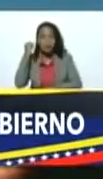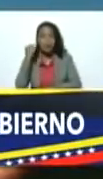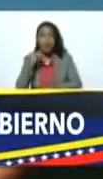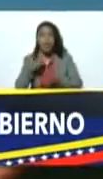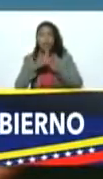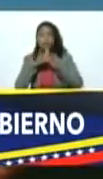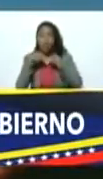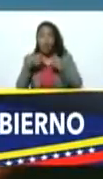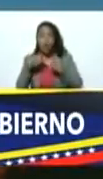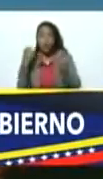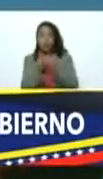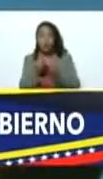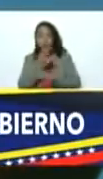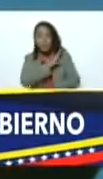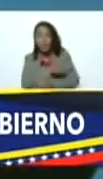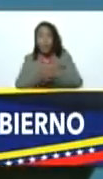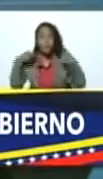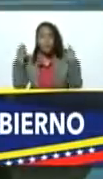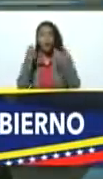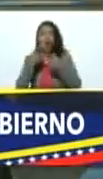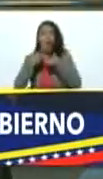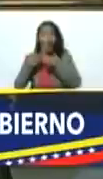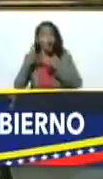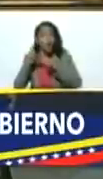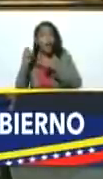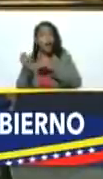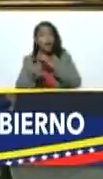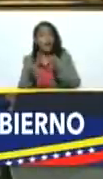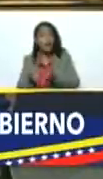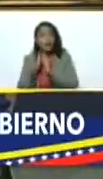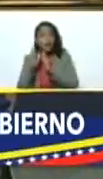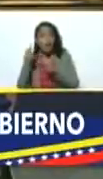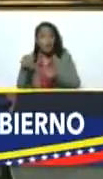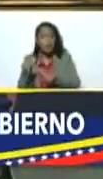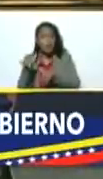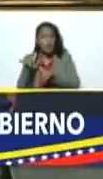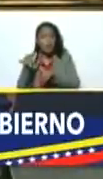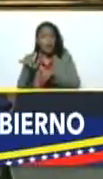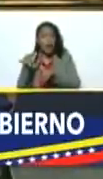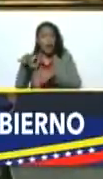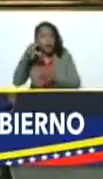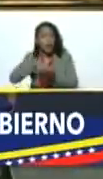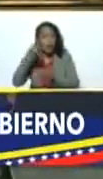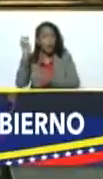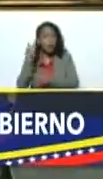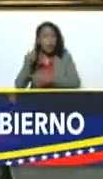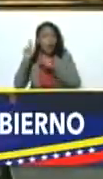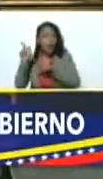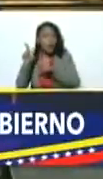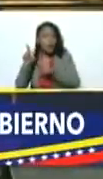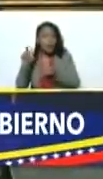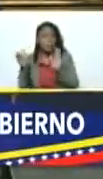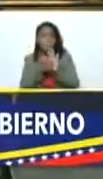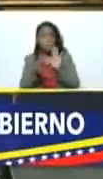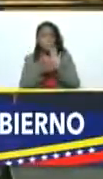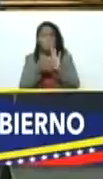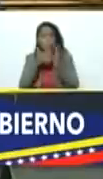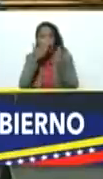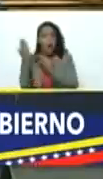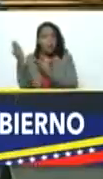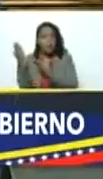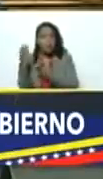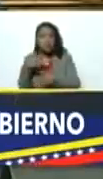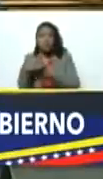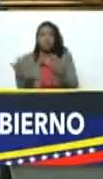el poder popular díganme si hay otra instancia del estado venezolano que tenga esta fortaleza que tenga esta pegada díganme